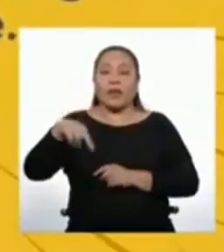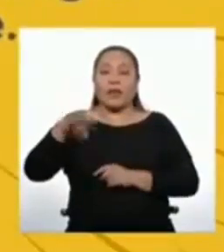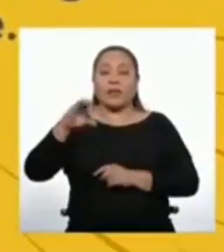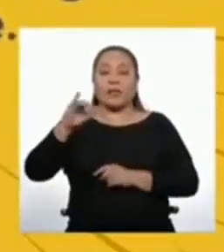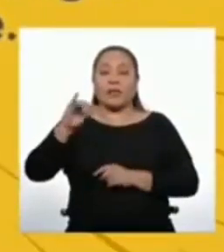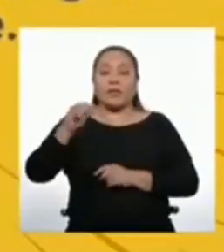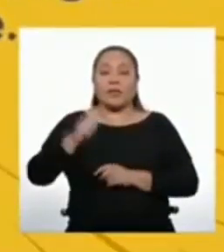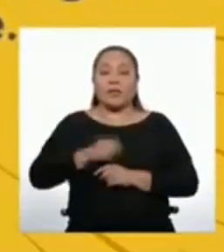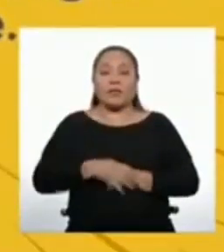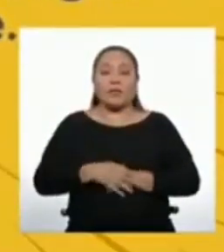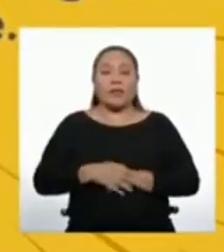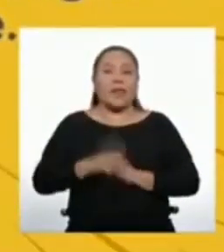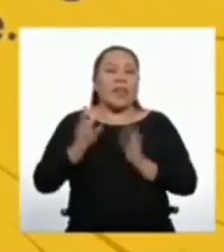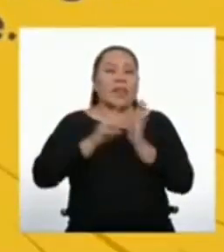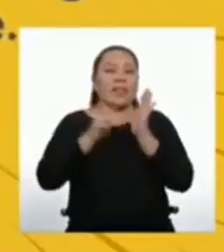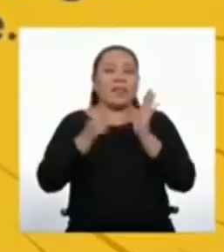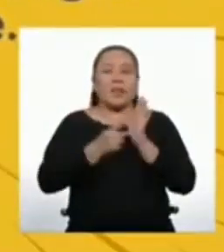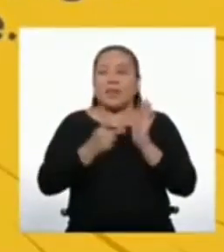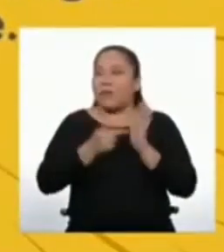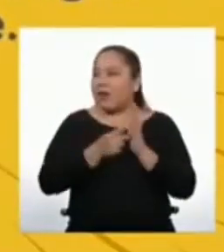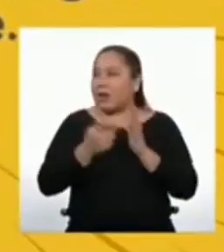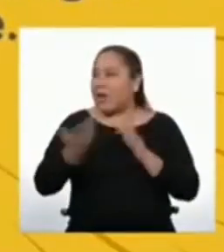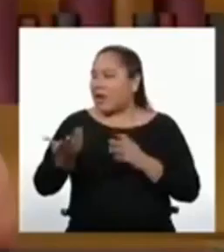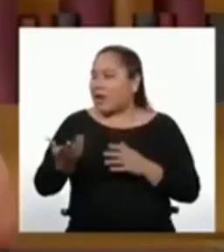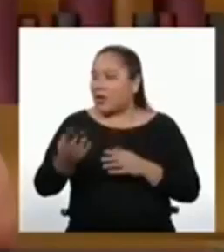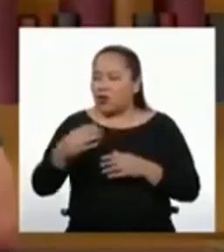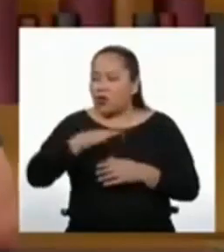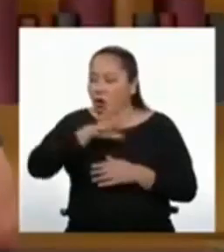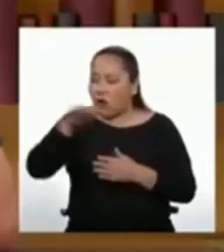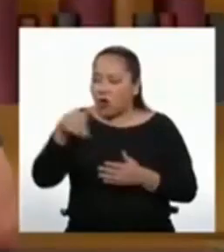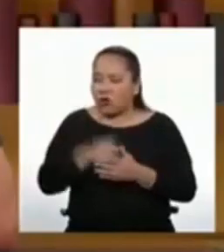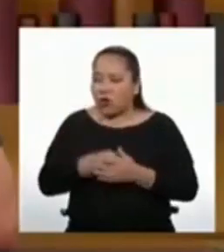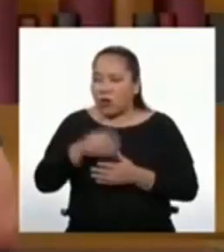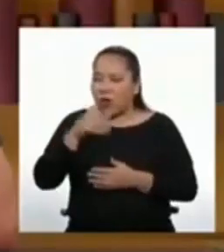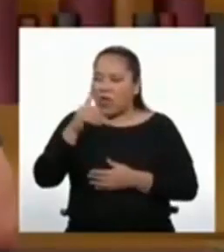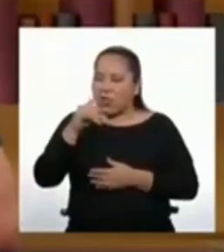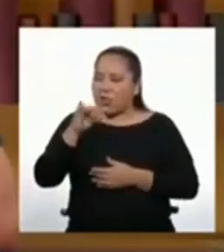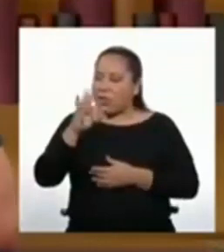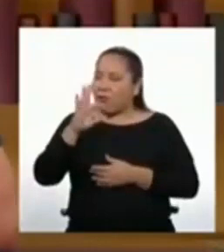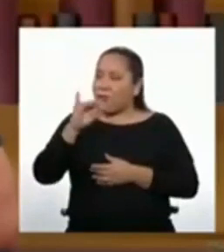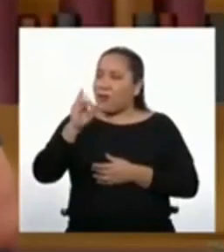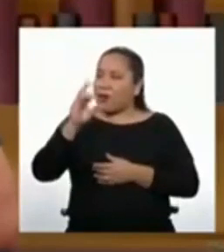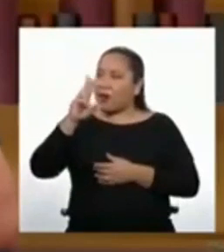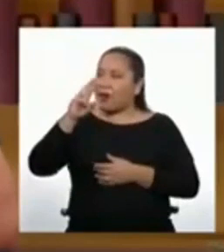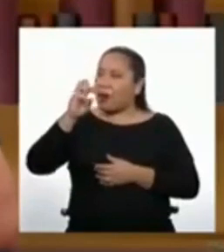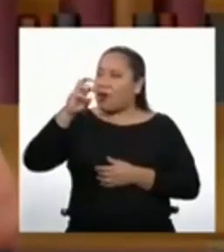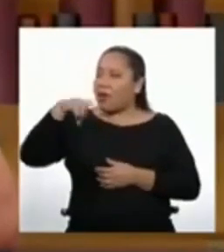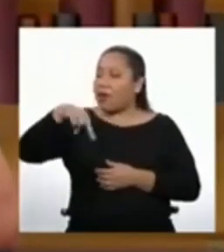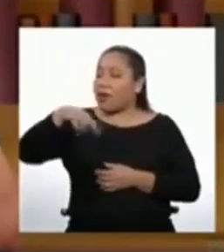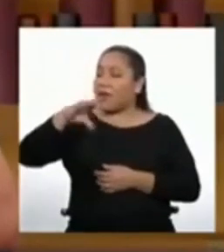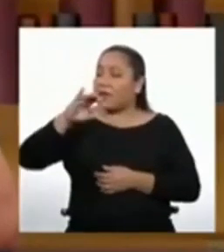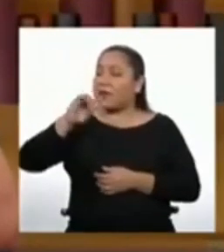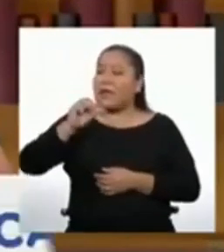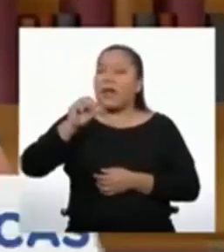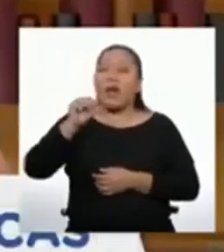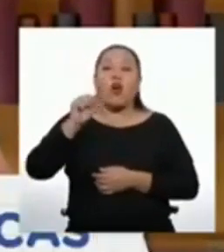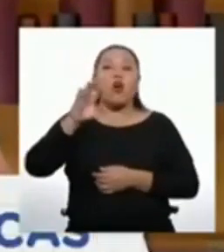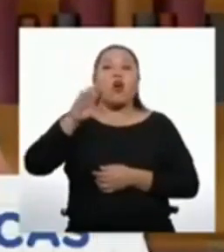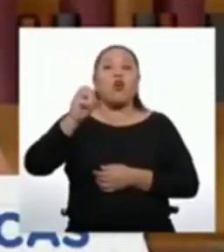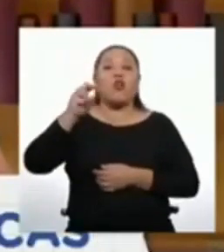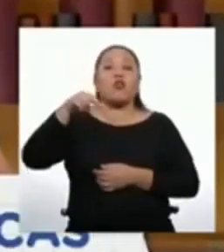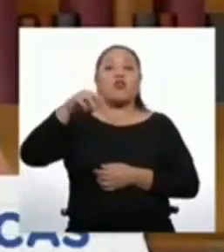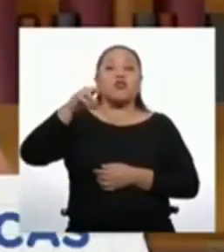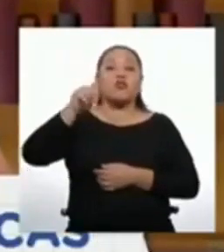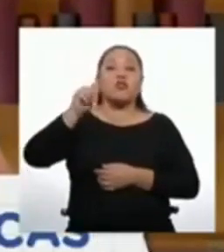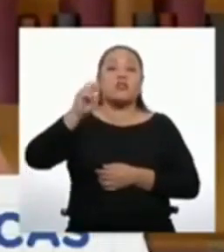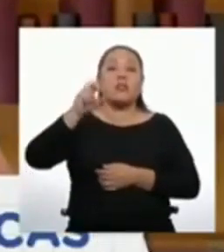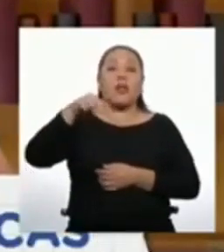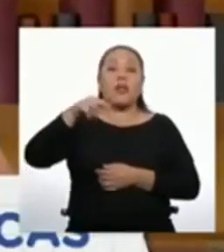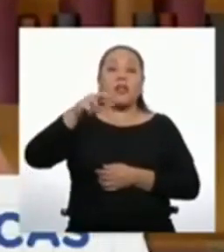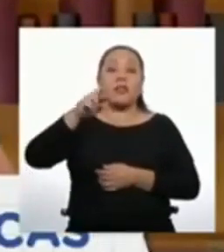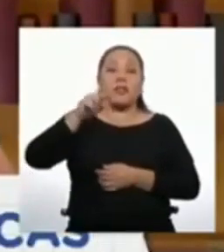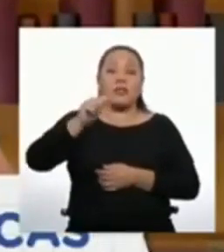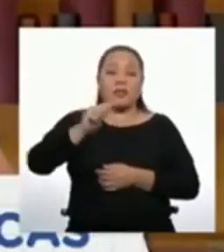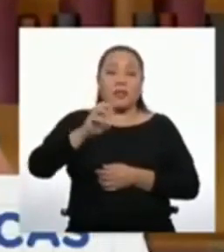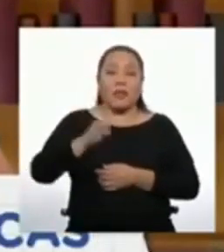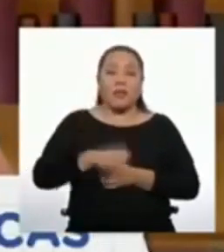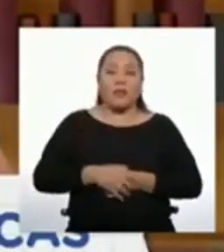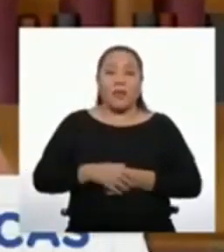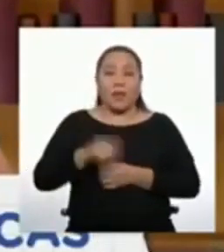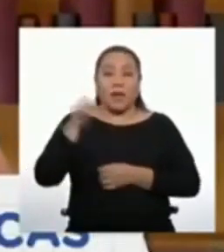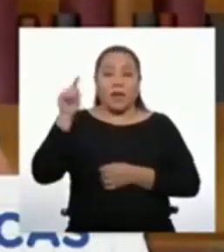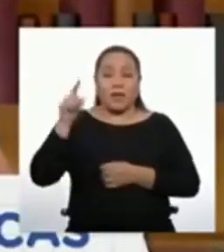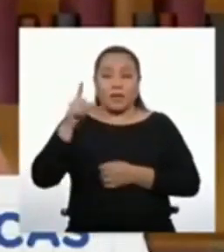decir que todos tengan una diferencia constante? En este caso, la lista de número es una progresión aritmética.